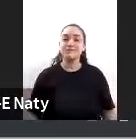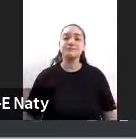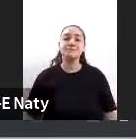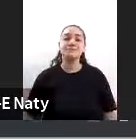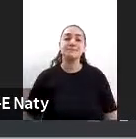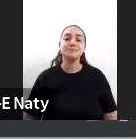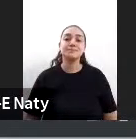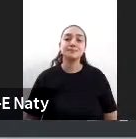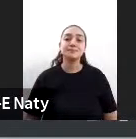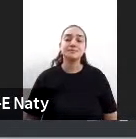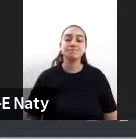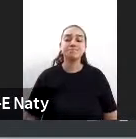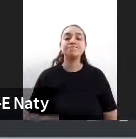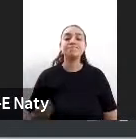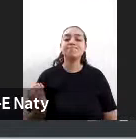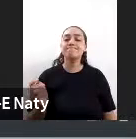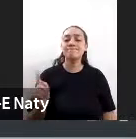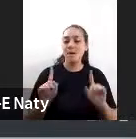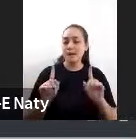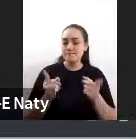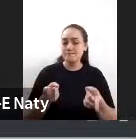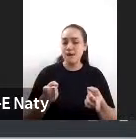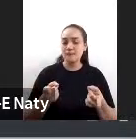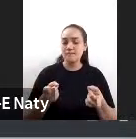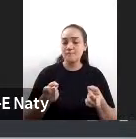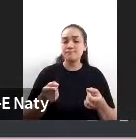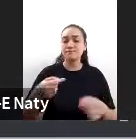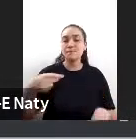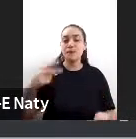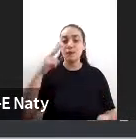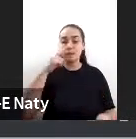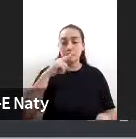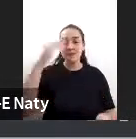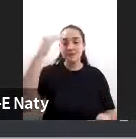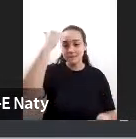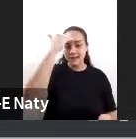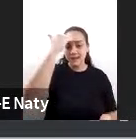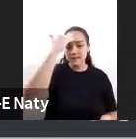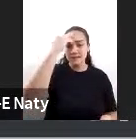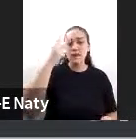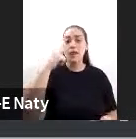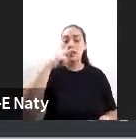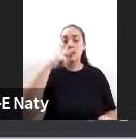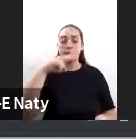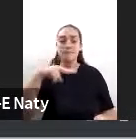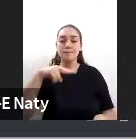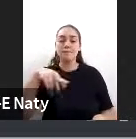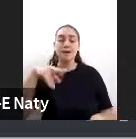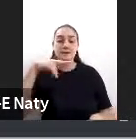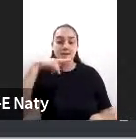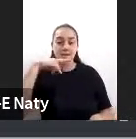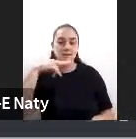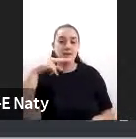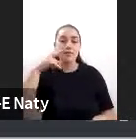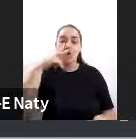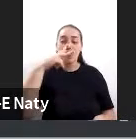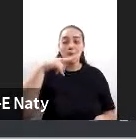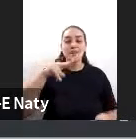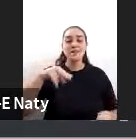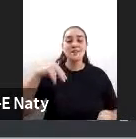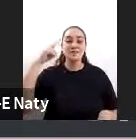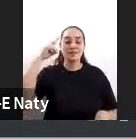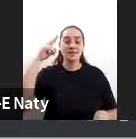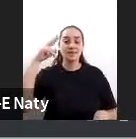además después de 2015 en el periodo entre 2016 y 2019 lo que se hizo fue